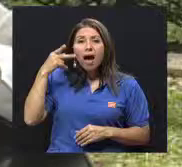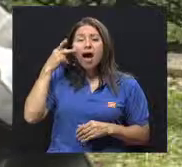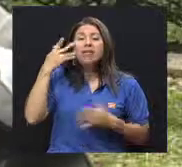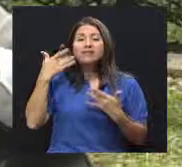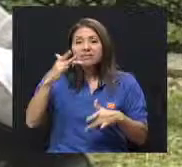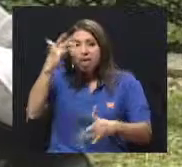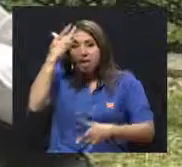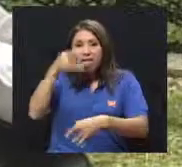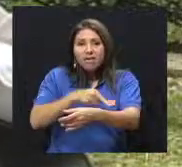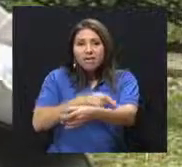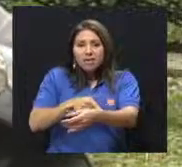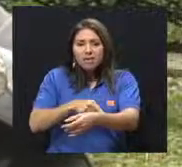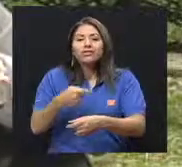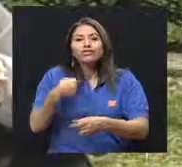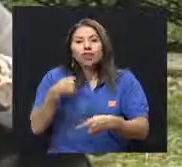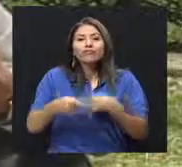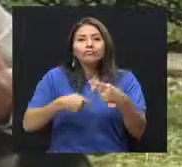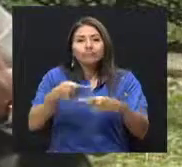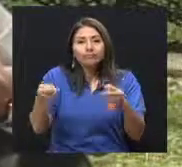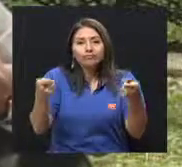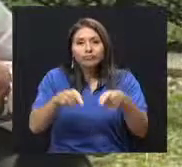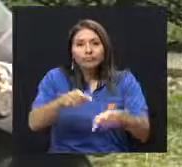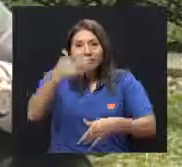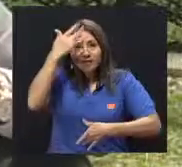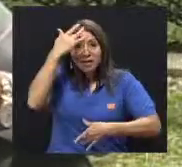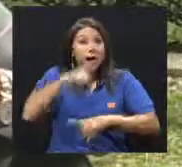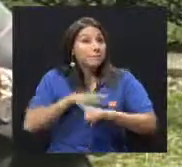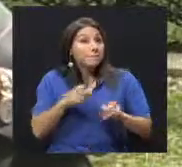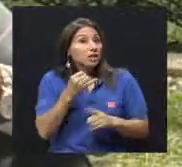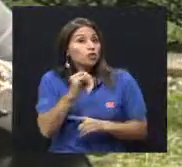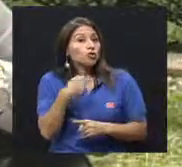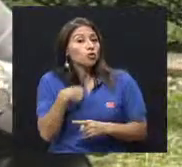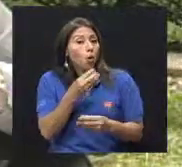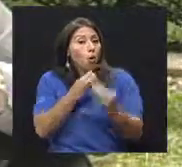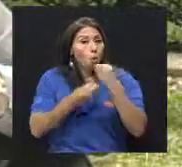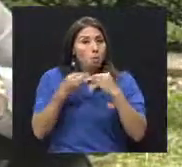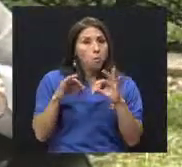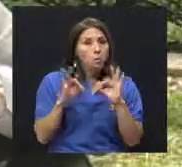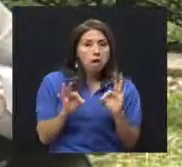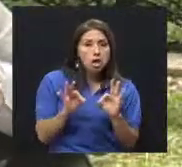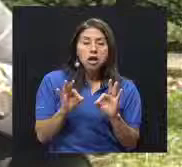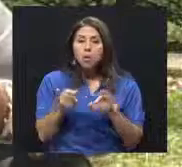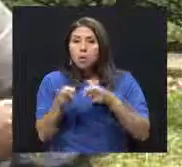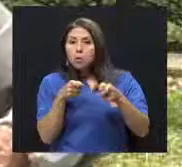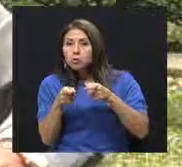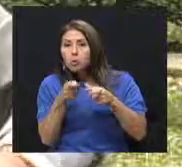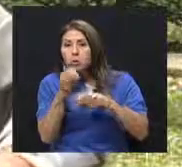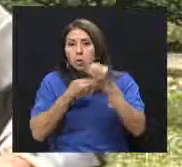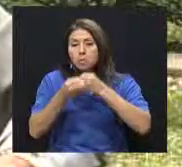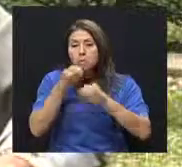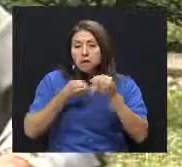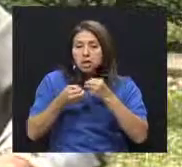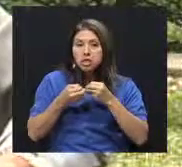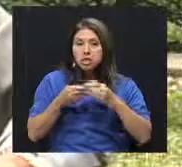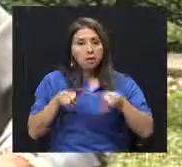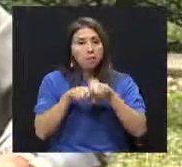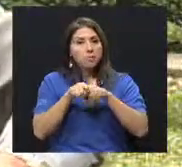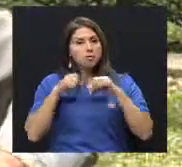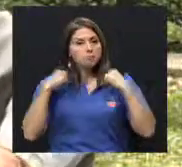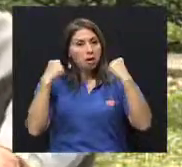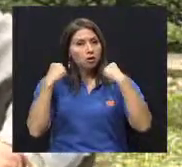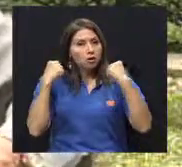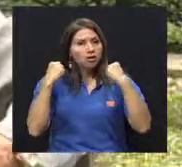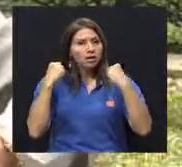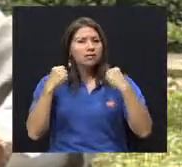dieta y estoy haciendo ejercicio, haciendo mi dieta y controlándome, probablemente puedo retardar muchos años